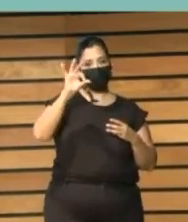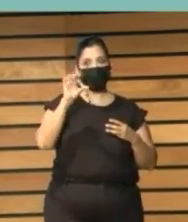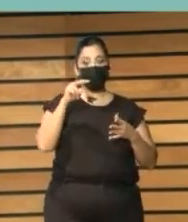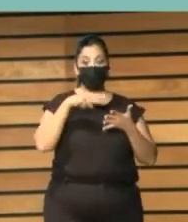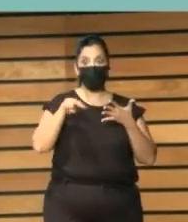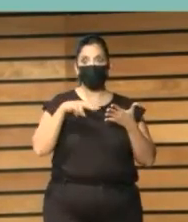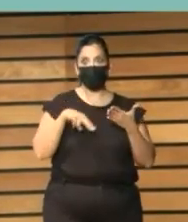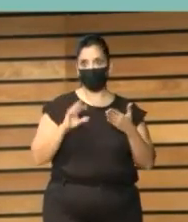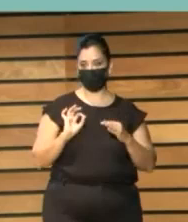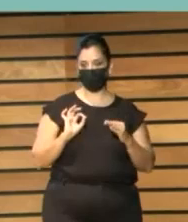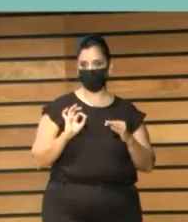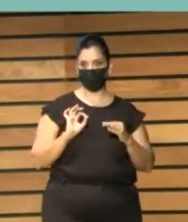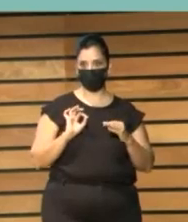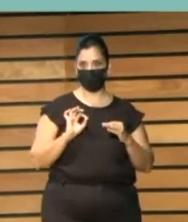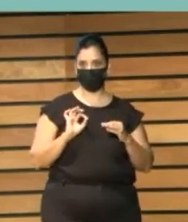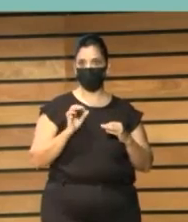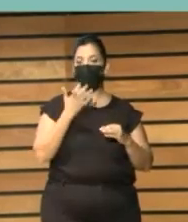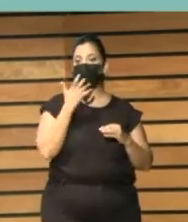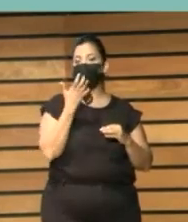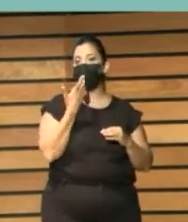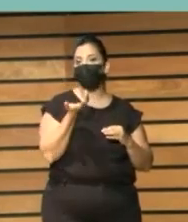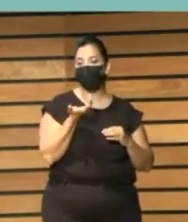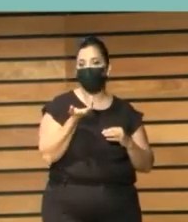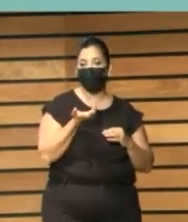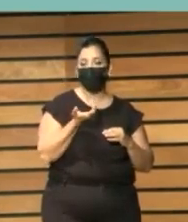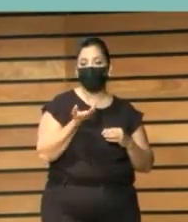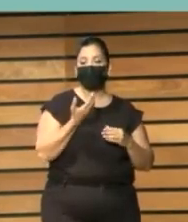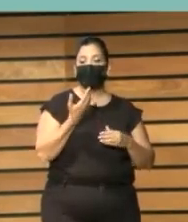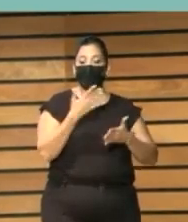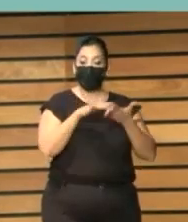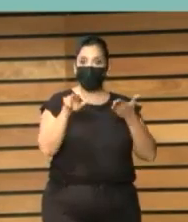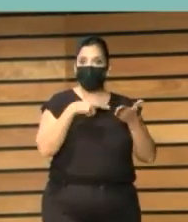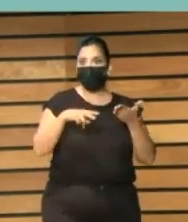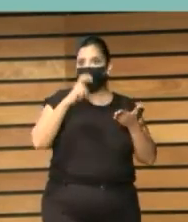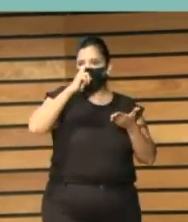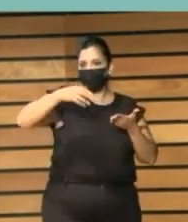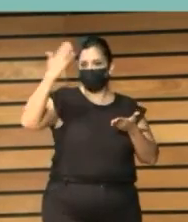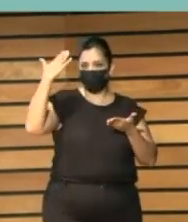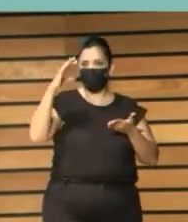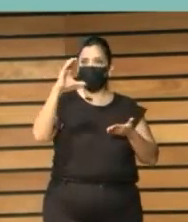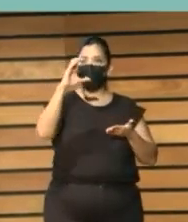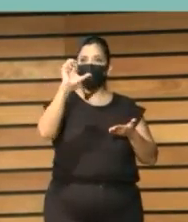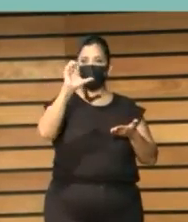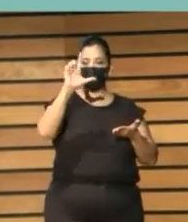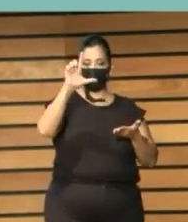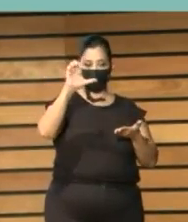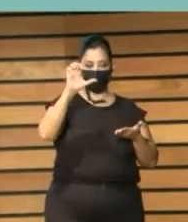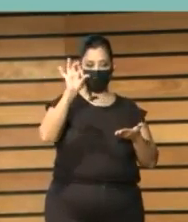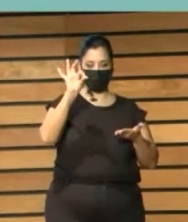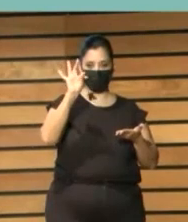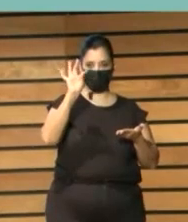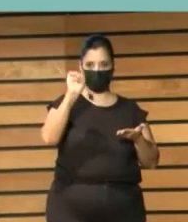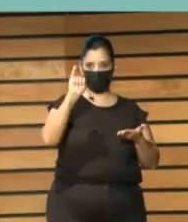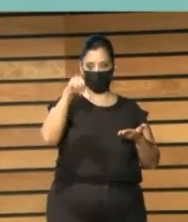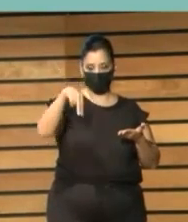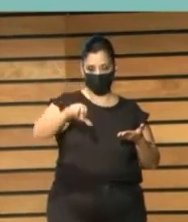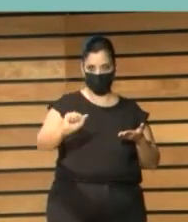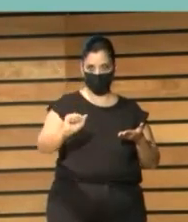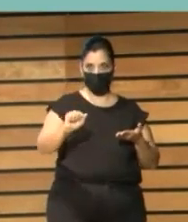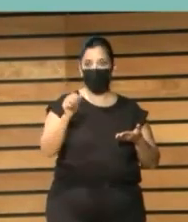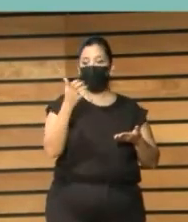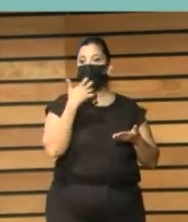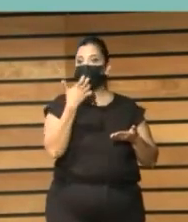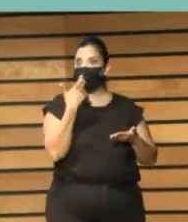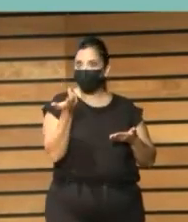estricto. La Celestina, Auxiaz Marc, Ramón Llull. ¿Qué queríamos